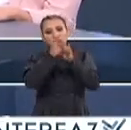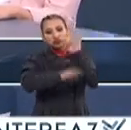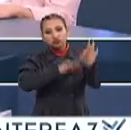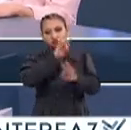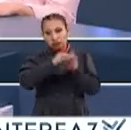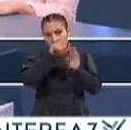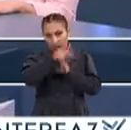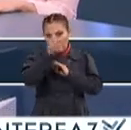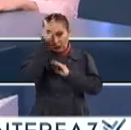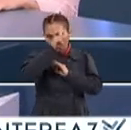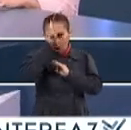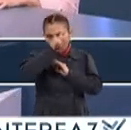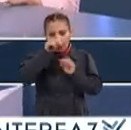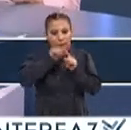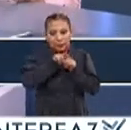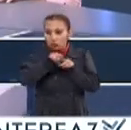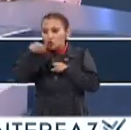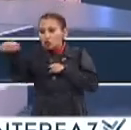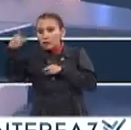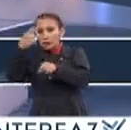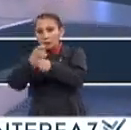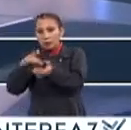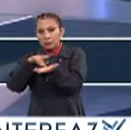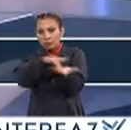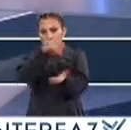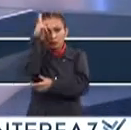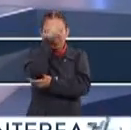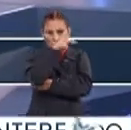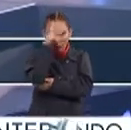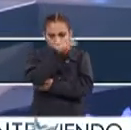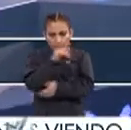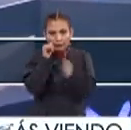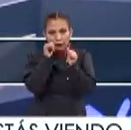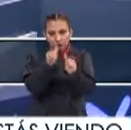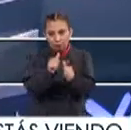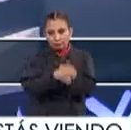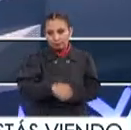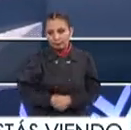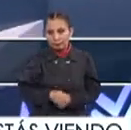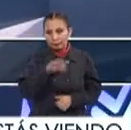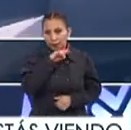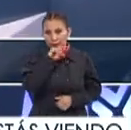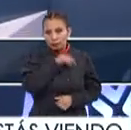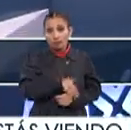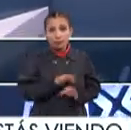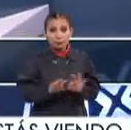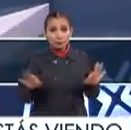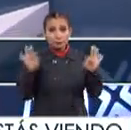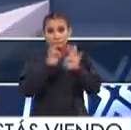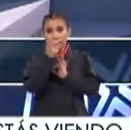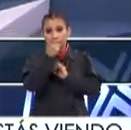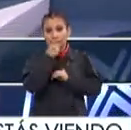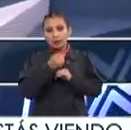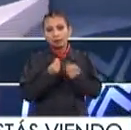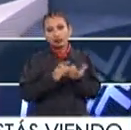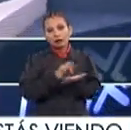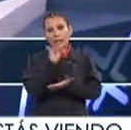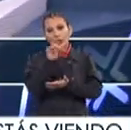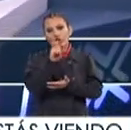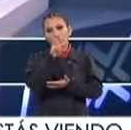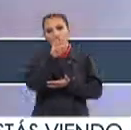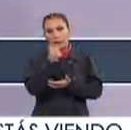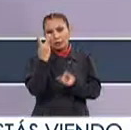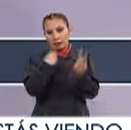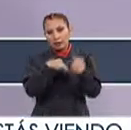tenemos en la Facultad de Psicología Para el primer apoyo psicológico Y la atención y derivación oportuna Es muy importante esto que nos comentas Muchísimas gracias